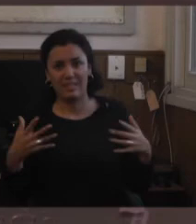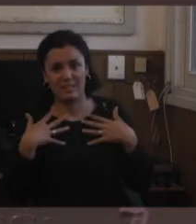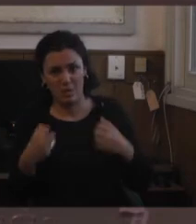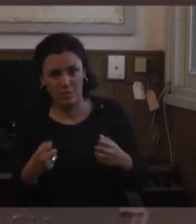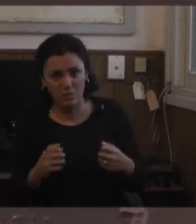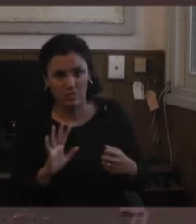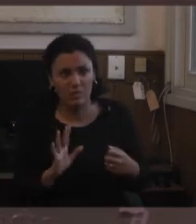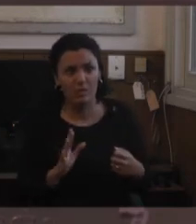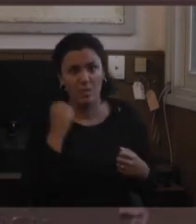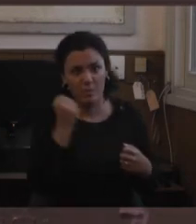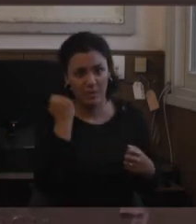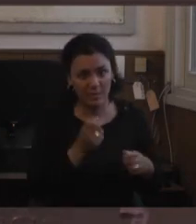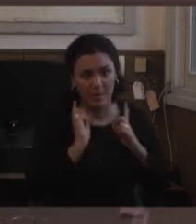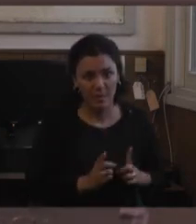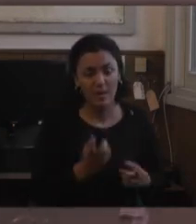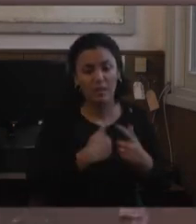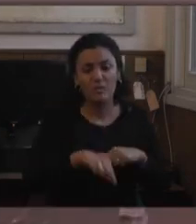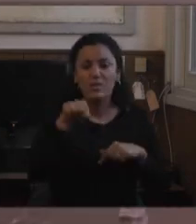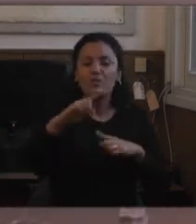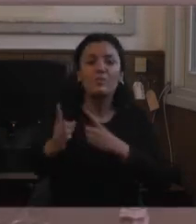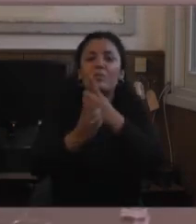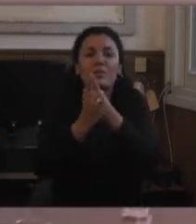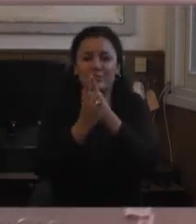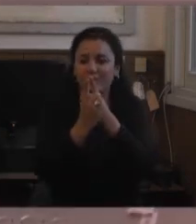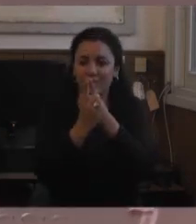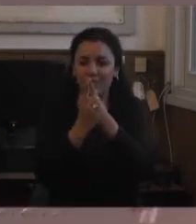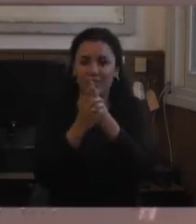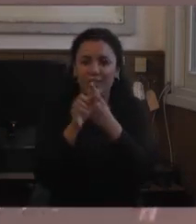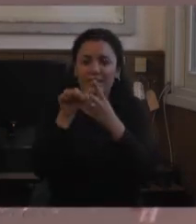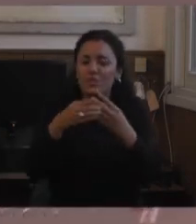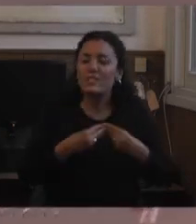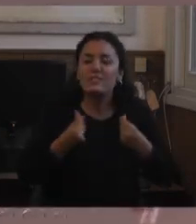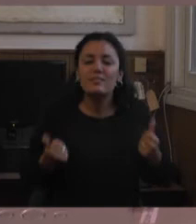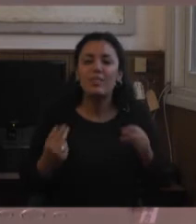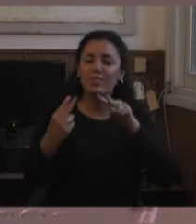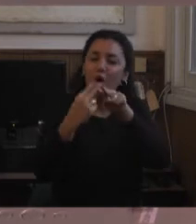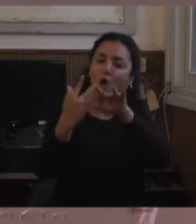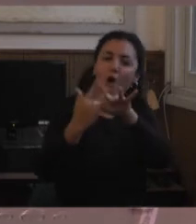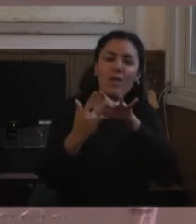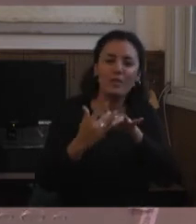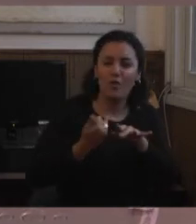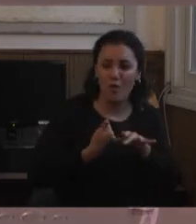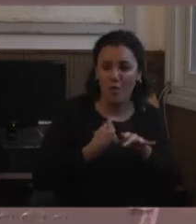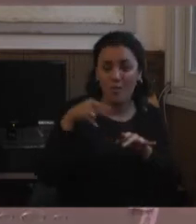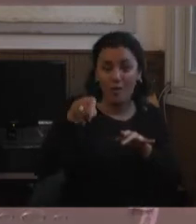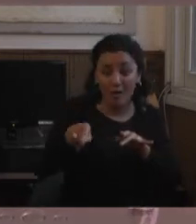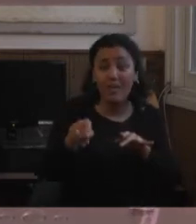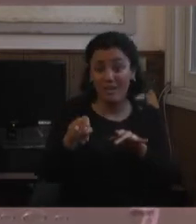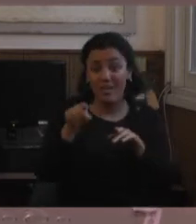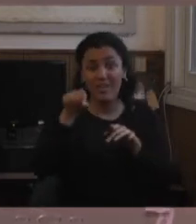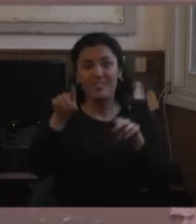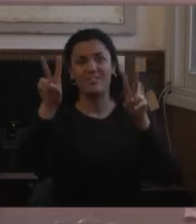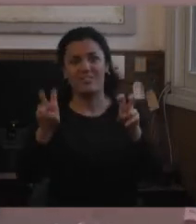donde ahí te encontrás con el otro y te implicás y eso me parece que tiene que ver con el vínculo con la discapacidad